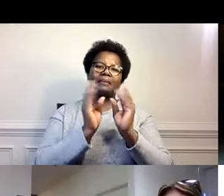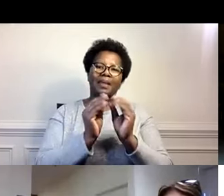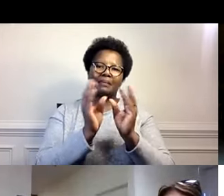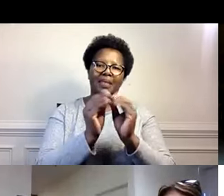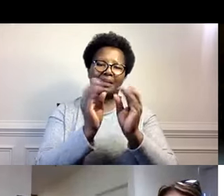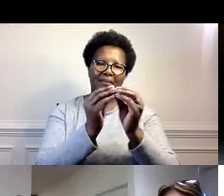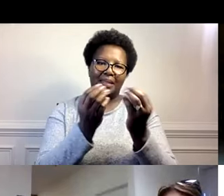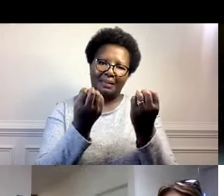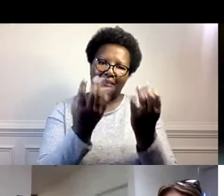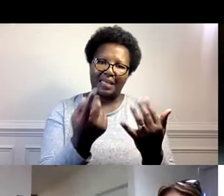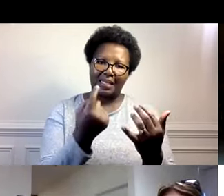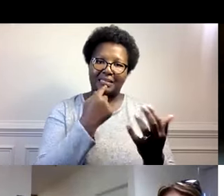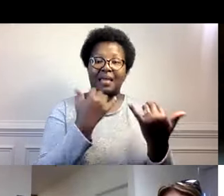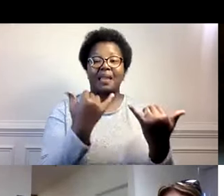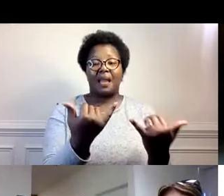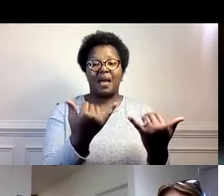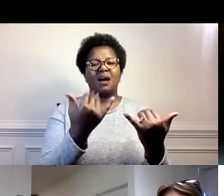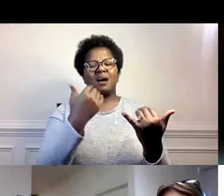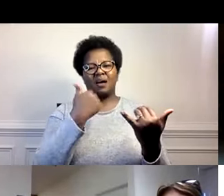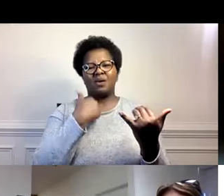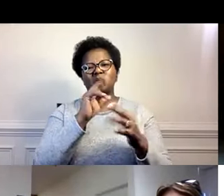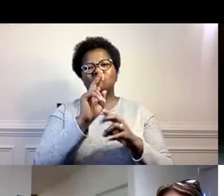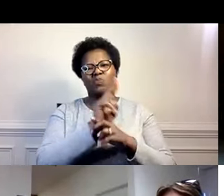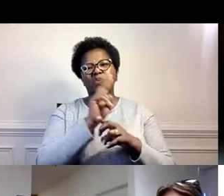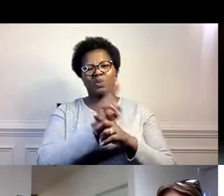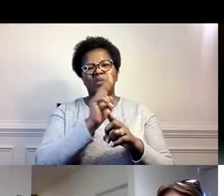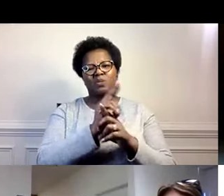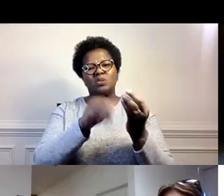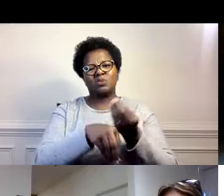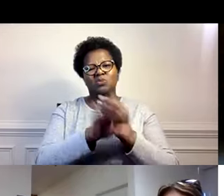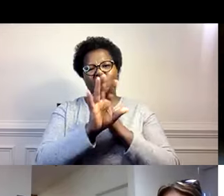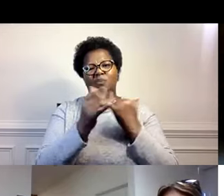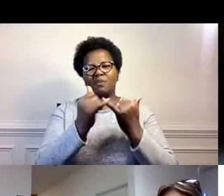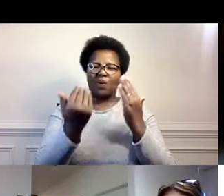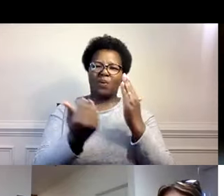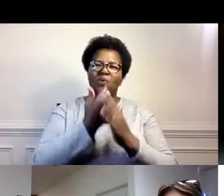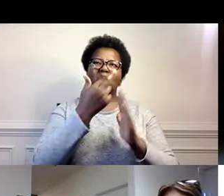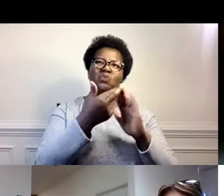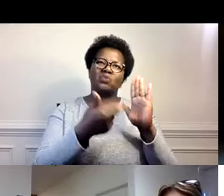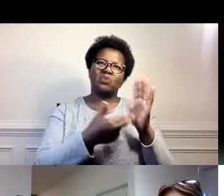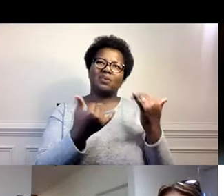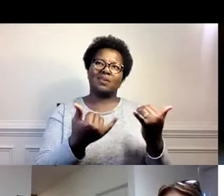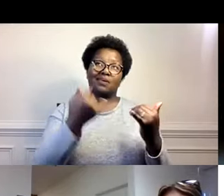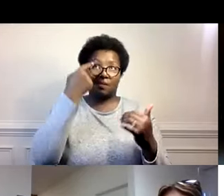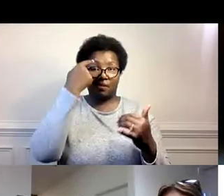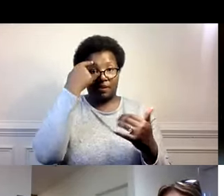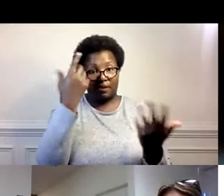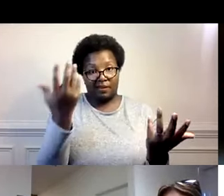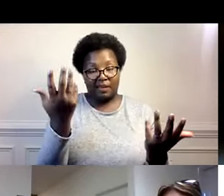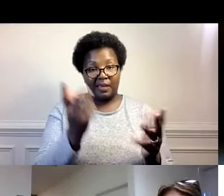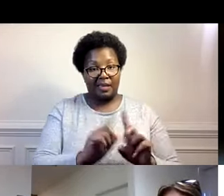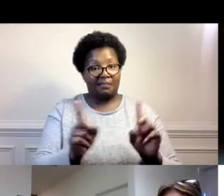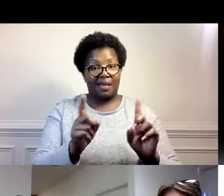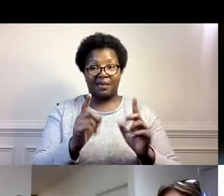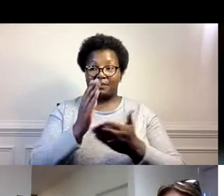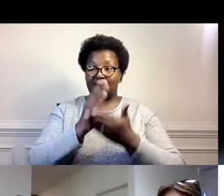esos eventos por Zoom, pero no es siempre lo mismo, ¿verdad? Creo, ahorita ya es lo normal, ¿verdad? Para